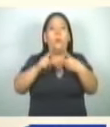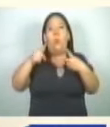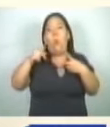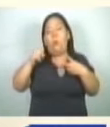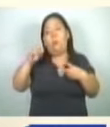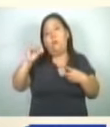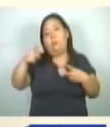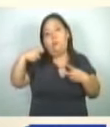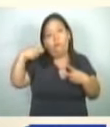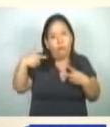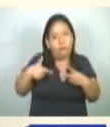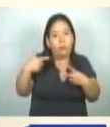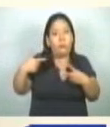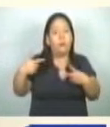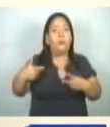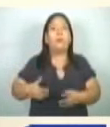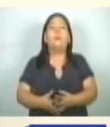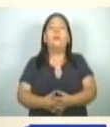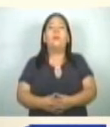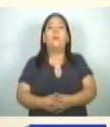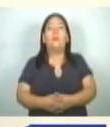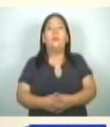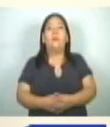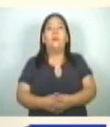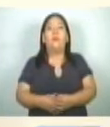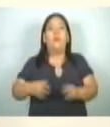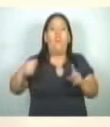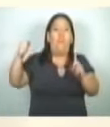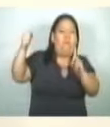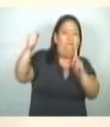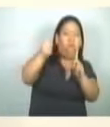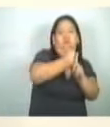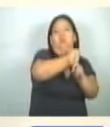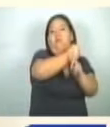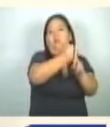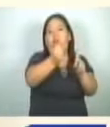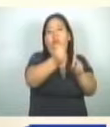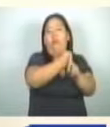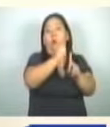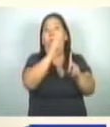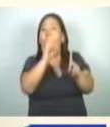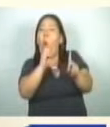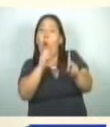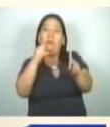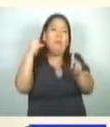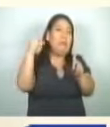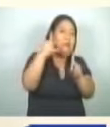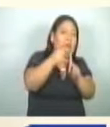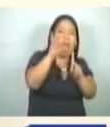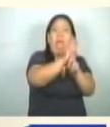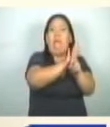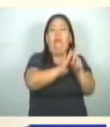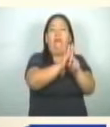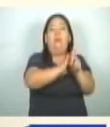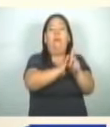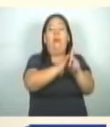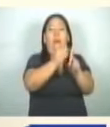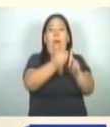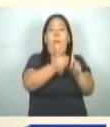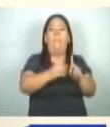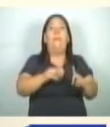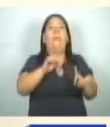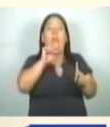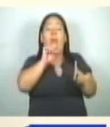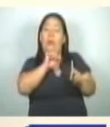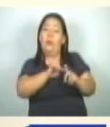armas blancas. También los golpes y también han enfrentado violencia sexual previo a la muerte. Estas